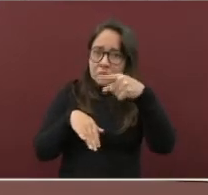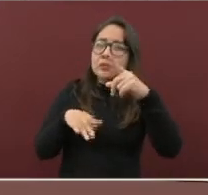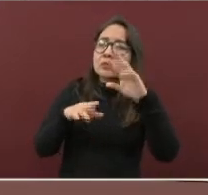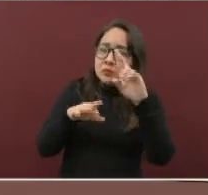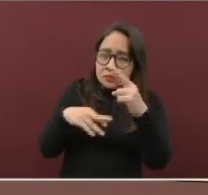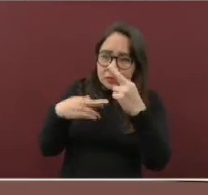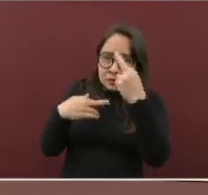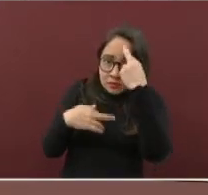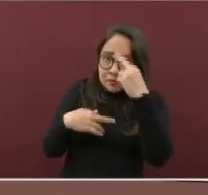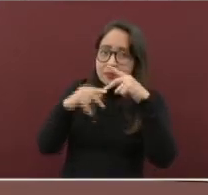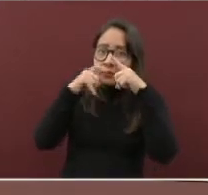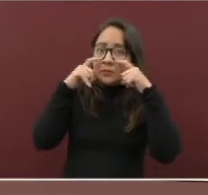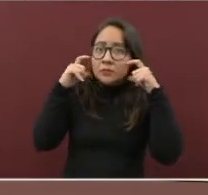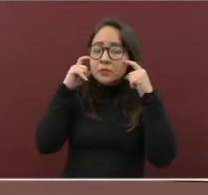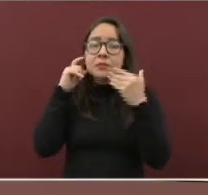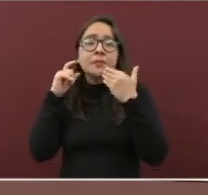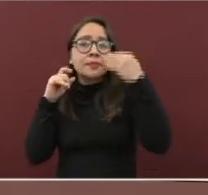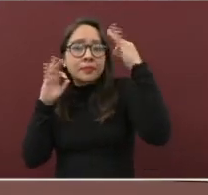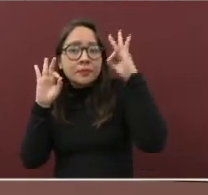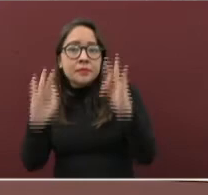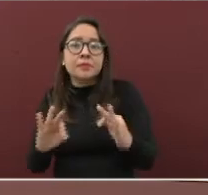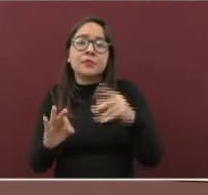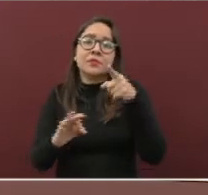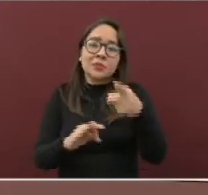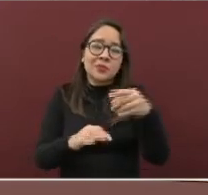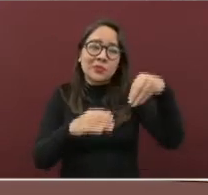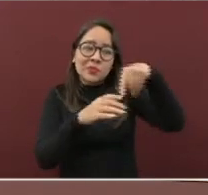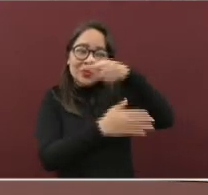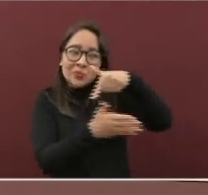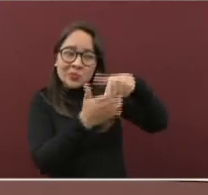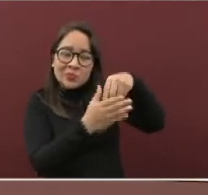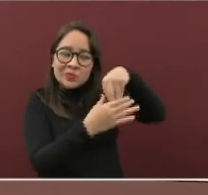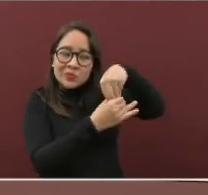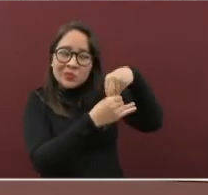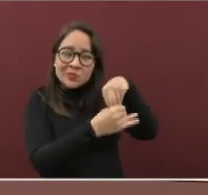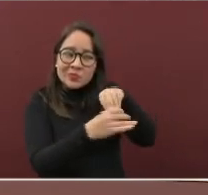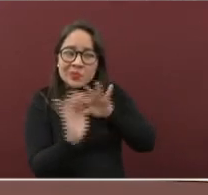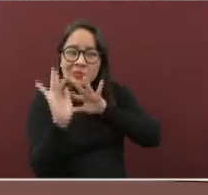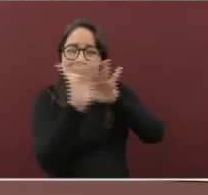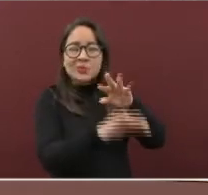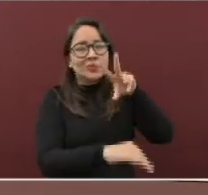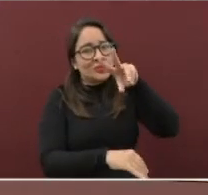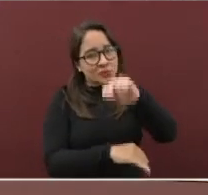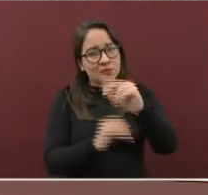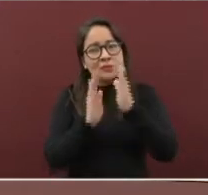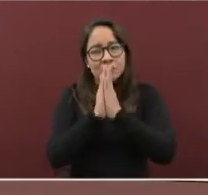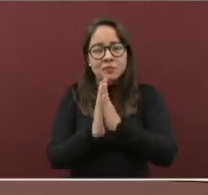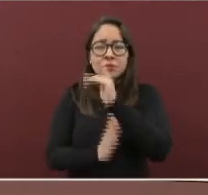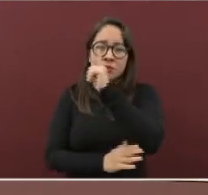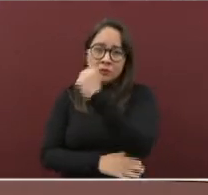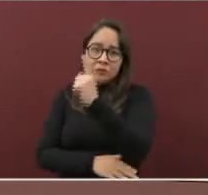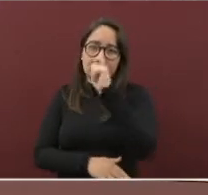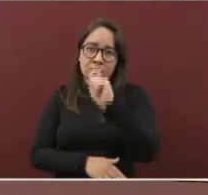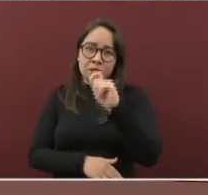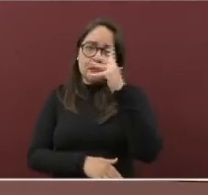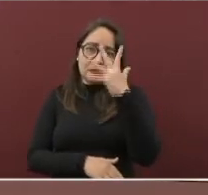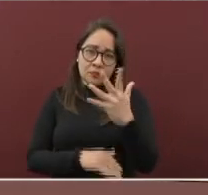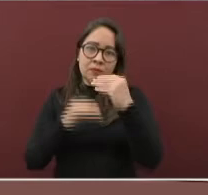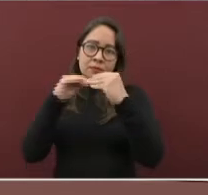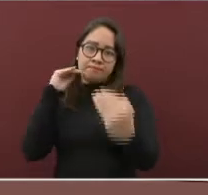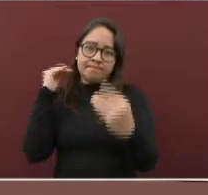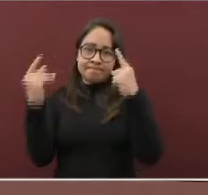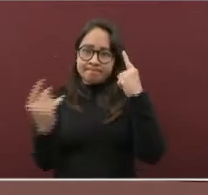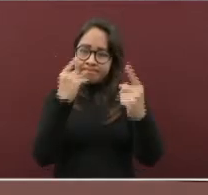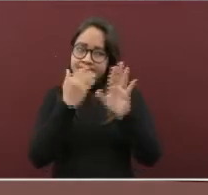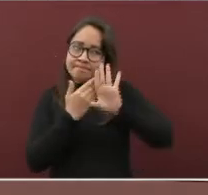cubrebocas, evite lugares cerrados y concurridos, guarde sana distancia de al menos un metro y medio de las